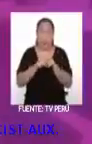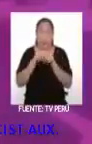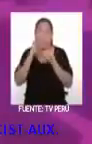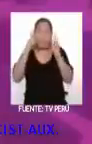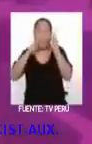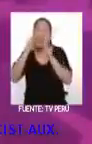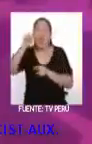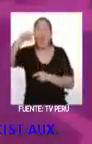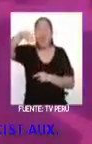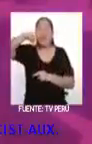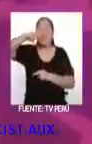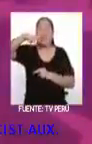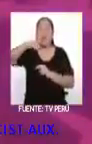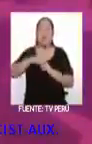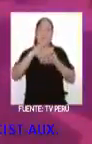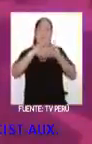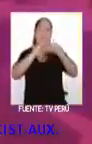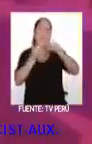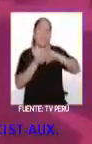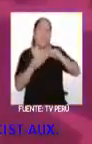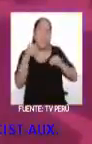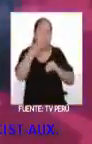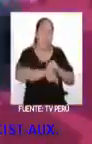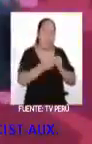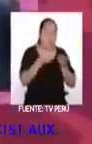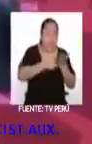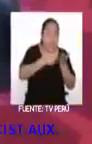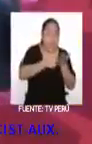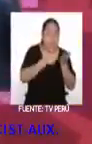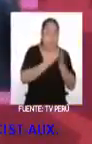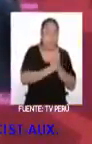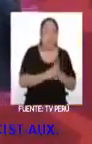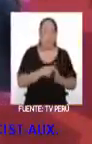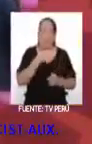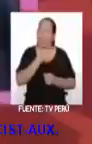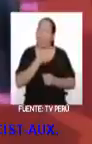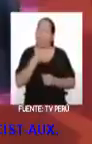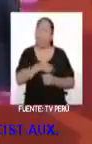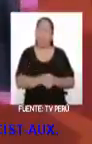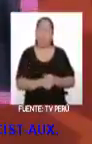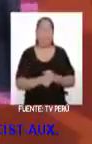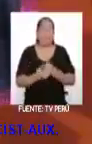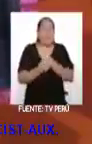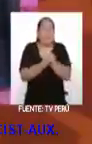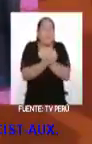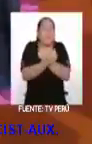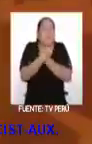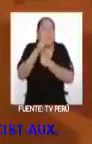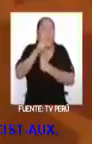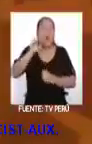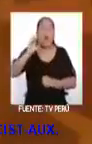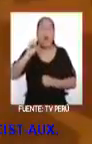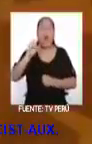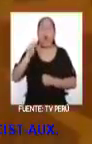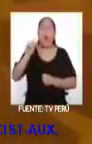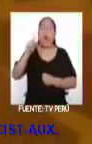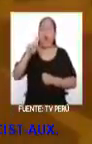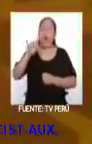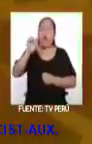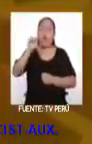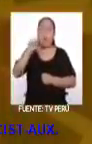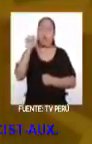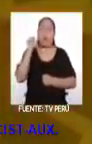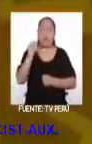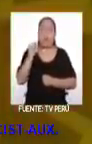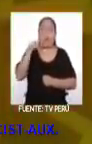animes, que se basan en historias de los mangas más famosos. A los amantes de este arte se les dice otakus, un término que